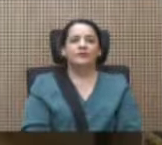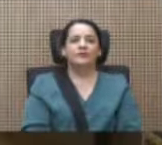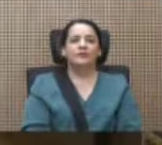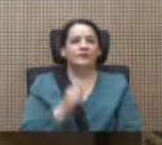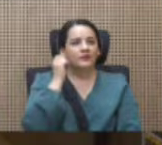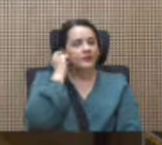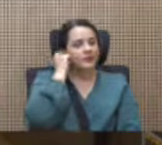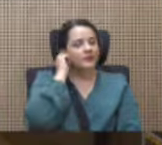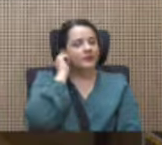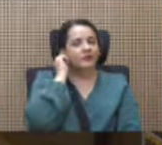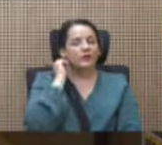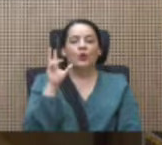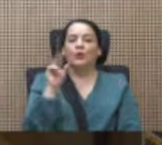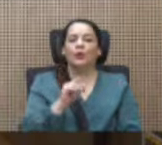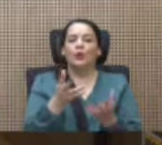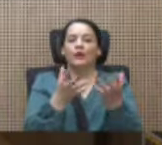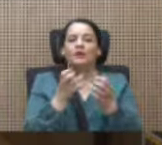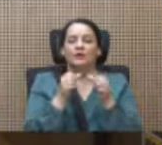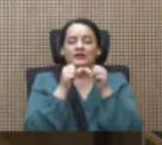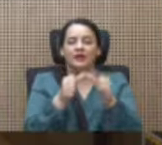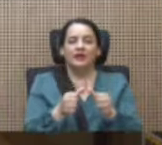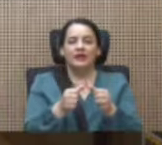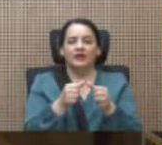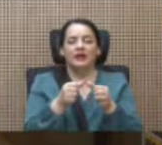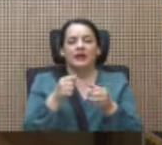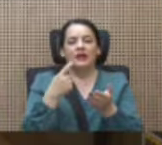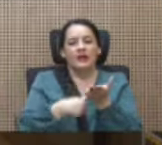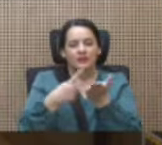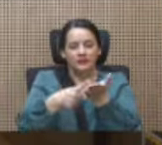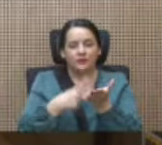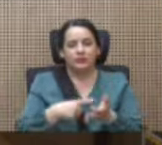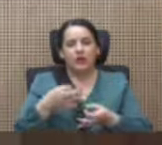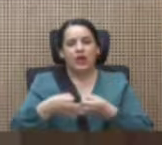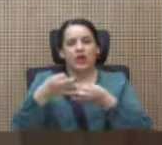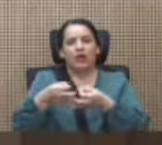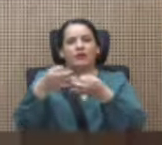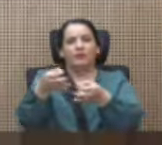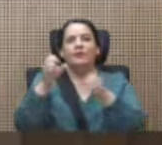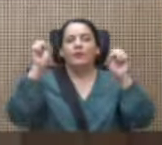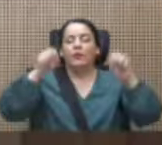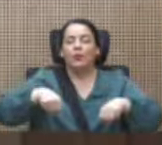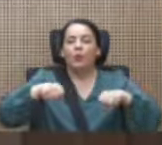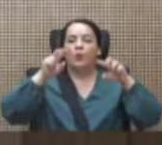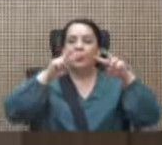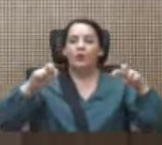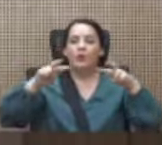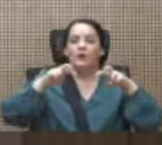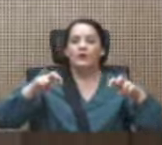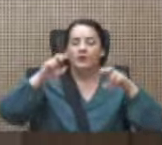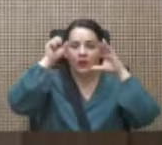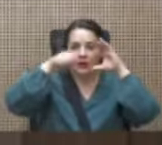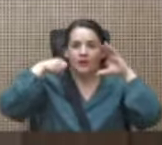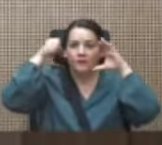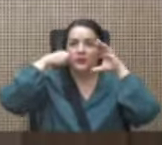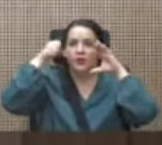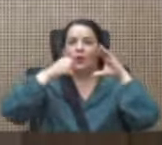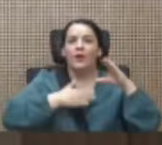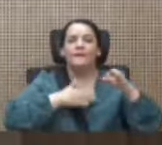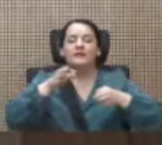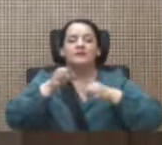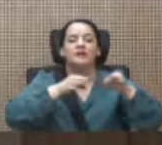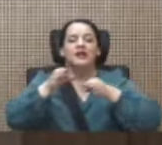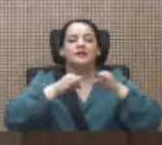Quiero seguir alargando la discusión y pueden revisar el video de mi intervención